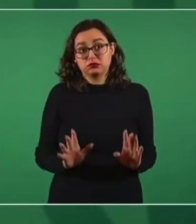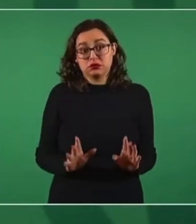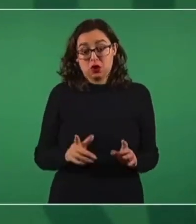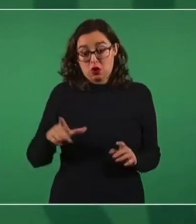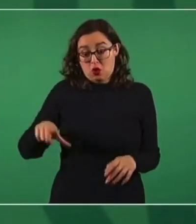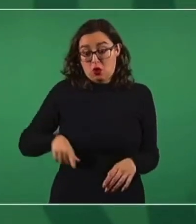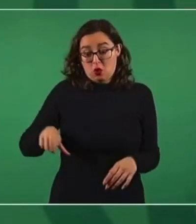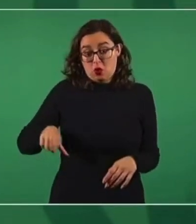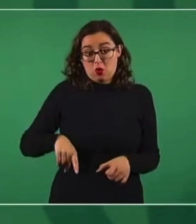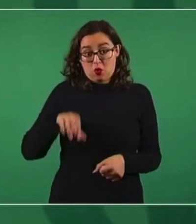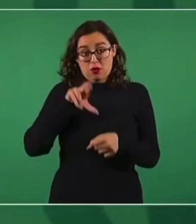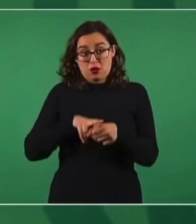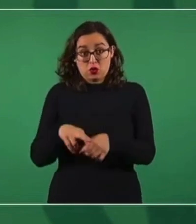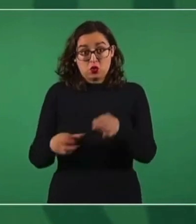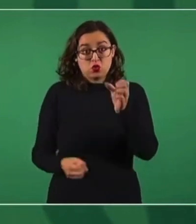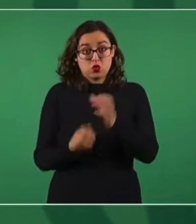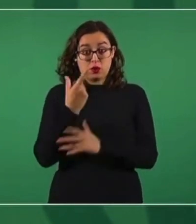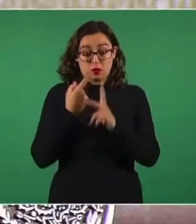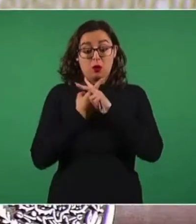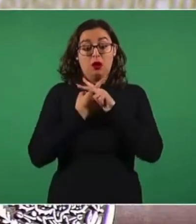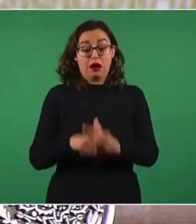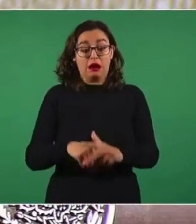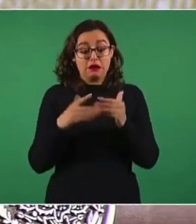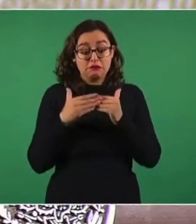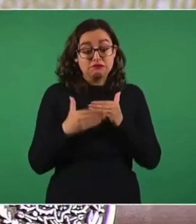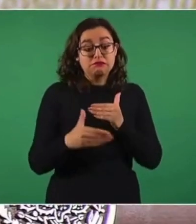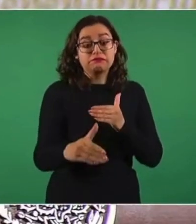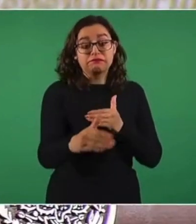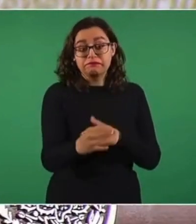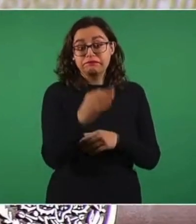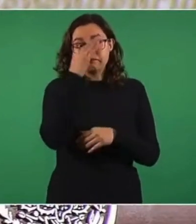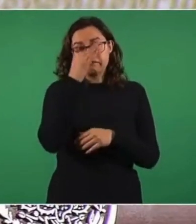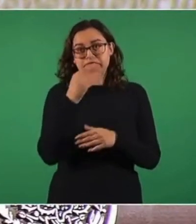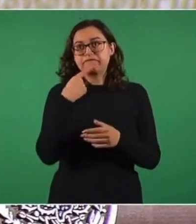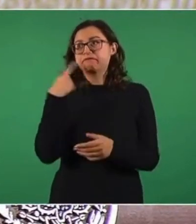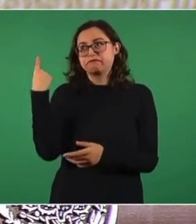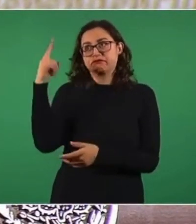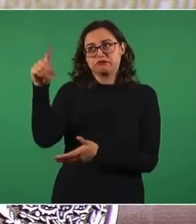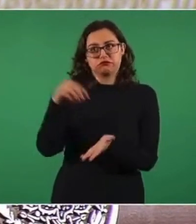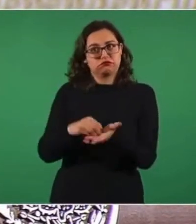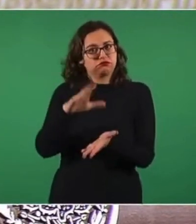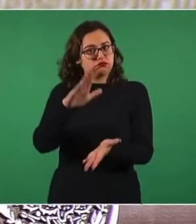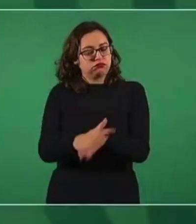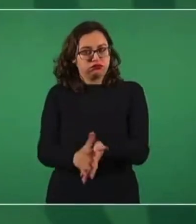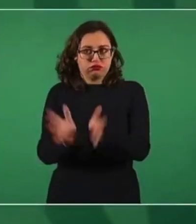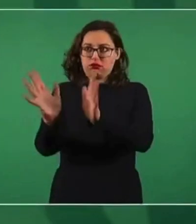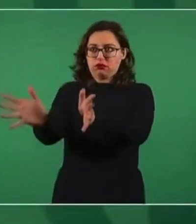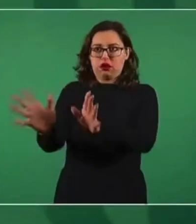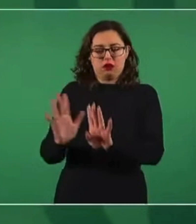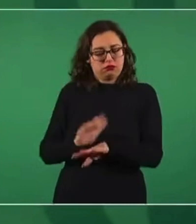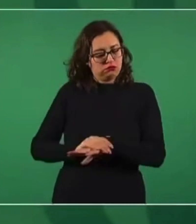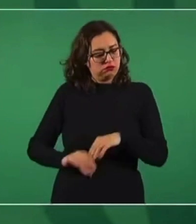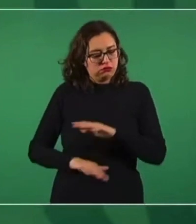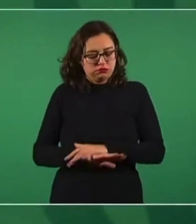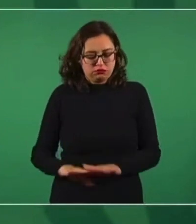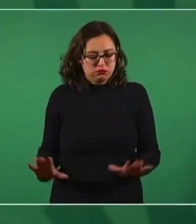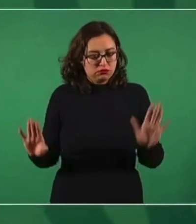presentaron denuncias, porque si no es lo mismo,